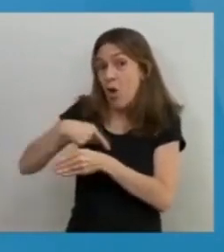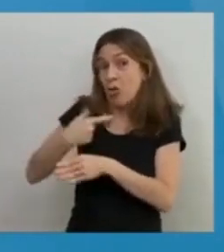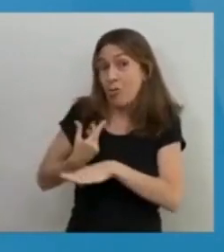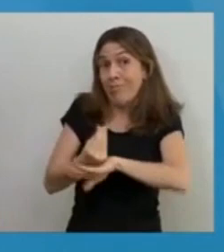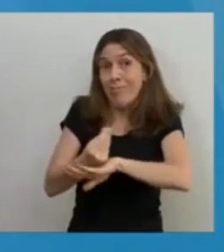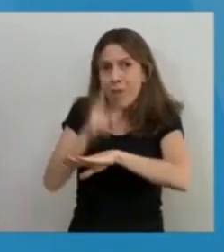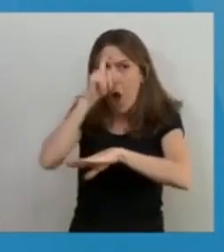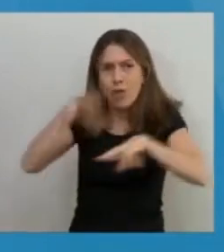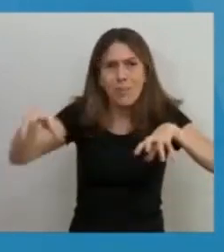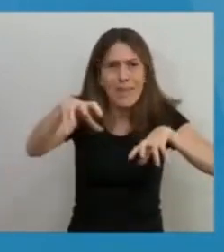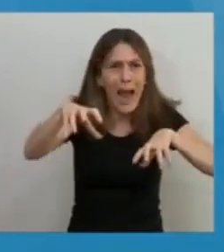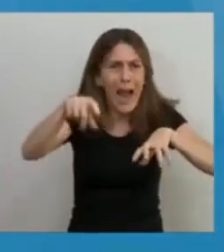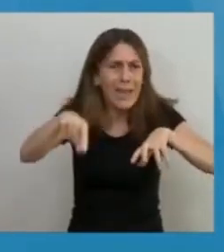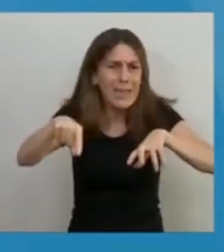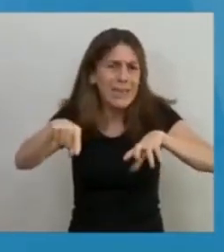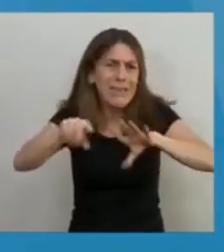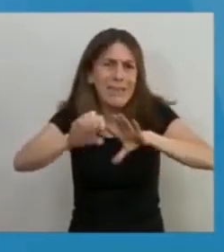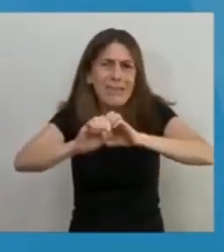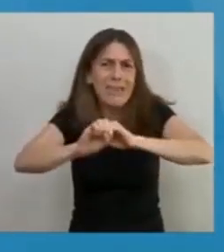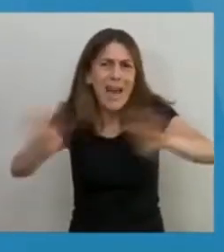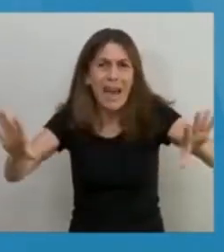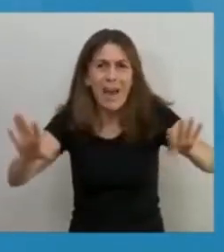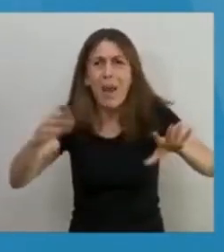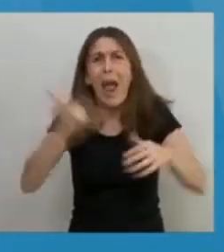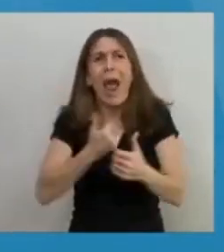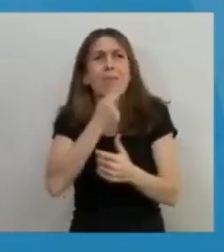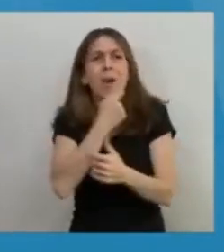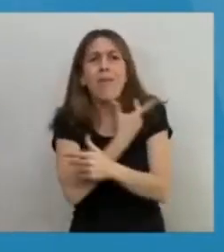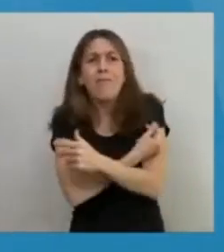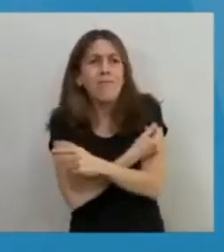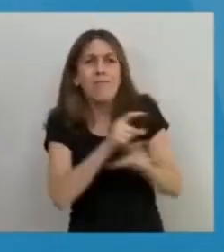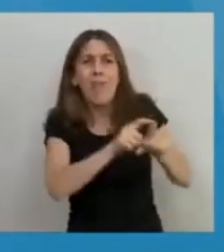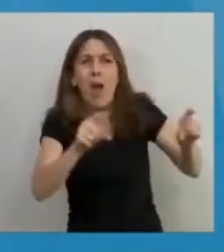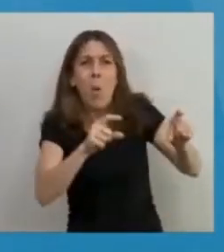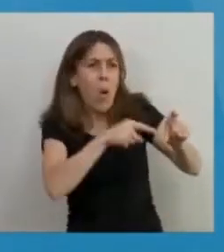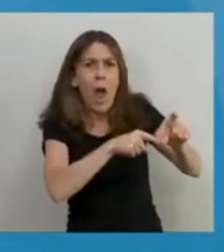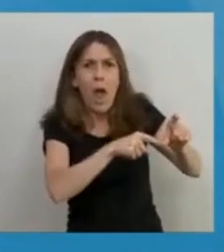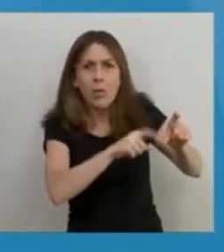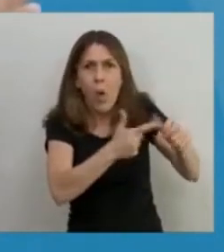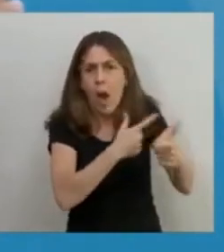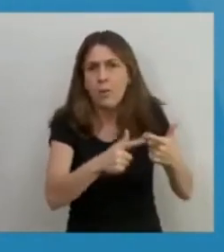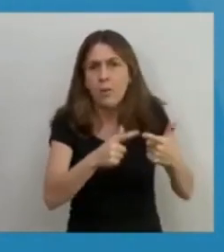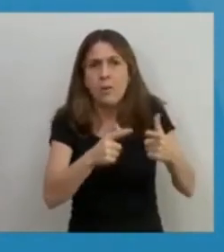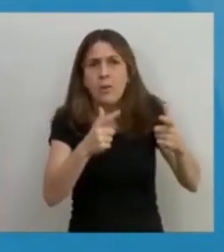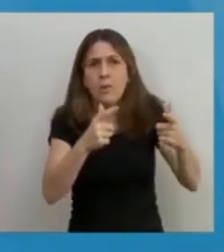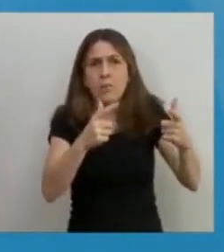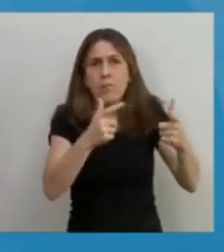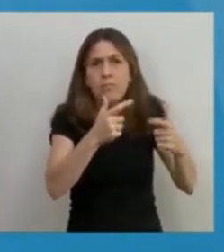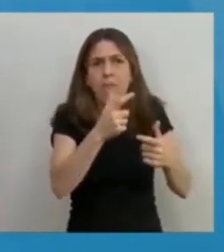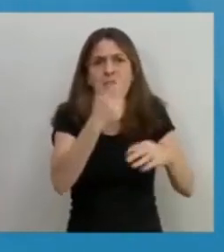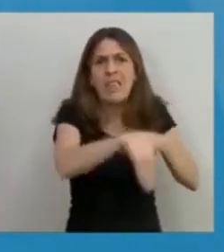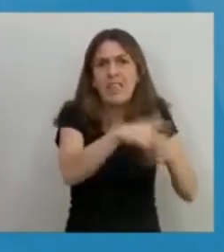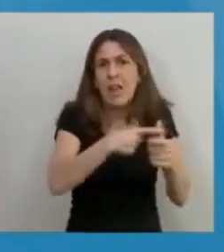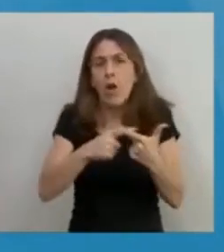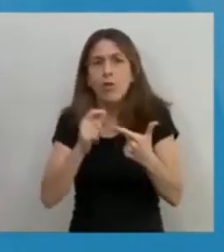Fueron años en donde las vacunas se vencían, donde el sarampión volvía. Fueron años donde algunas gobernadoras